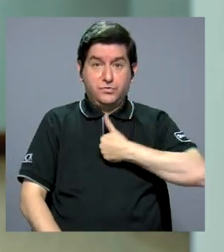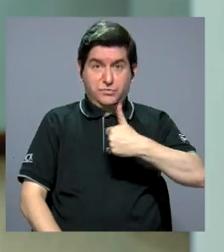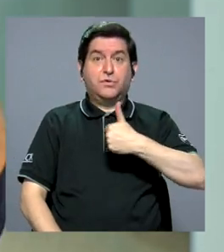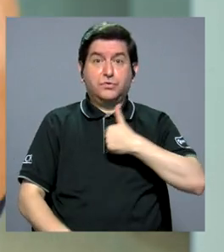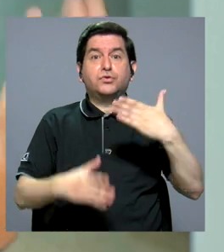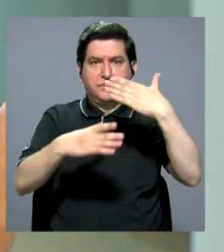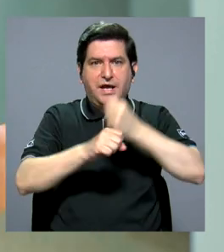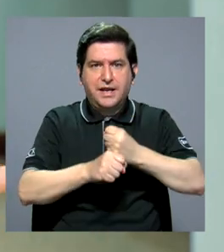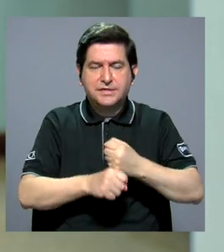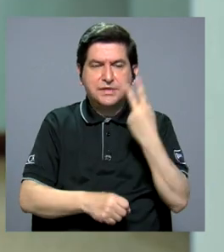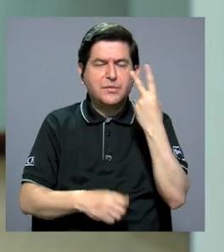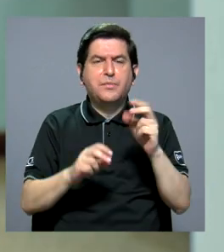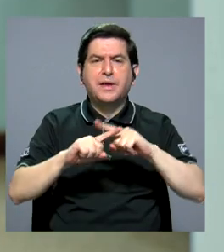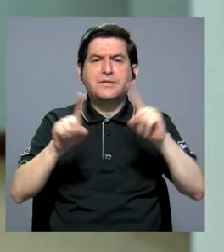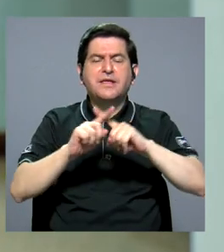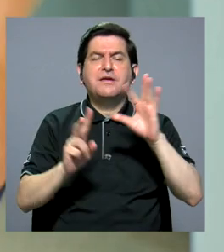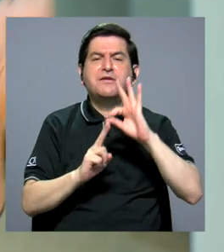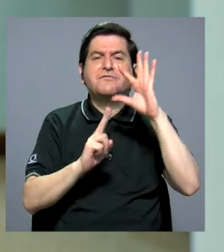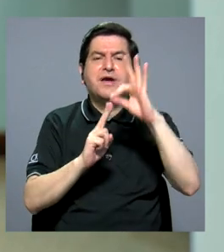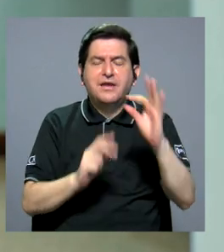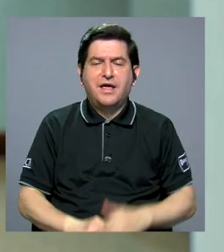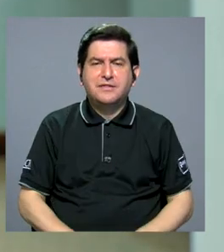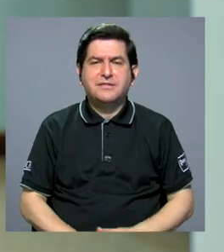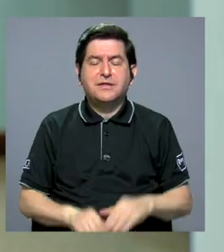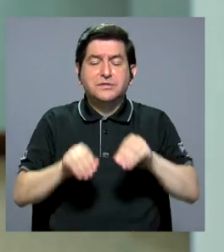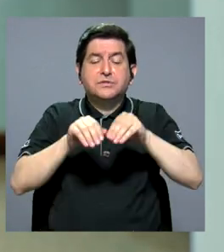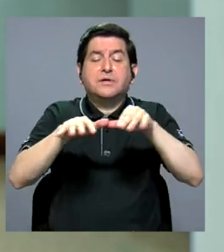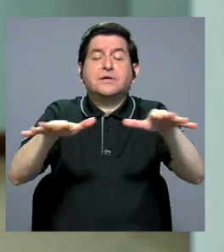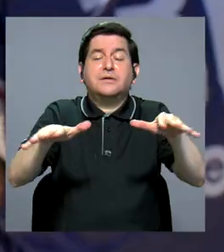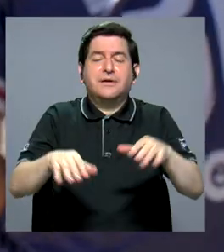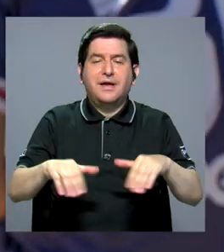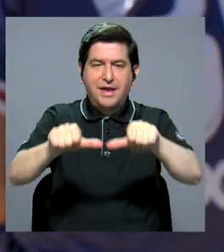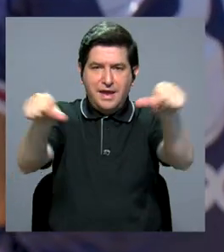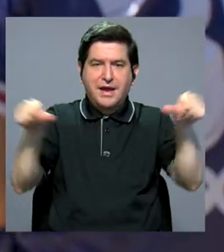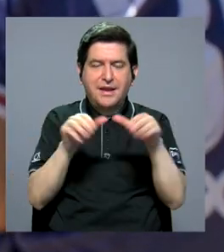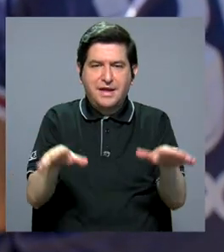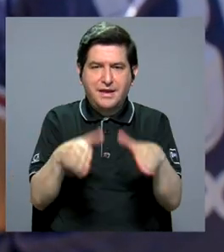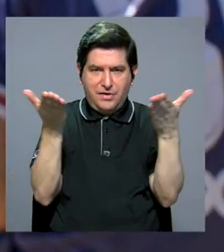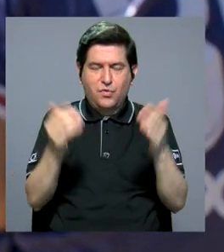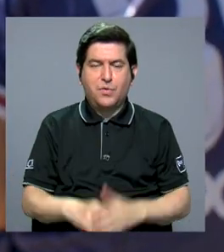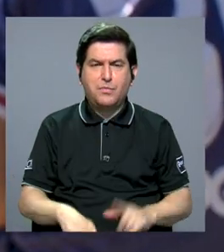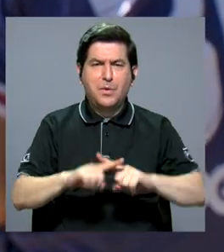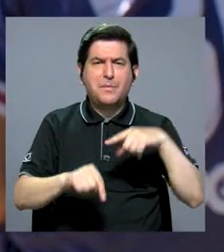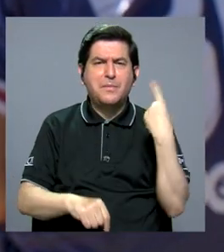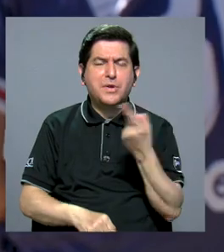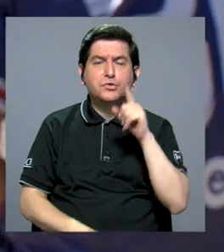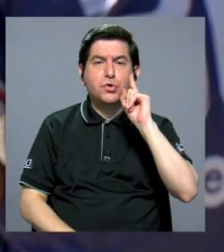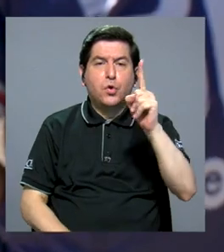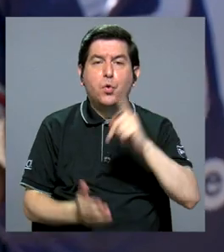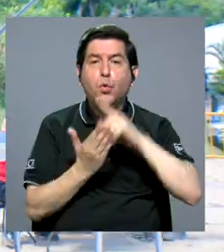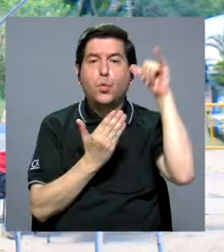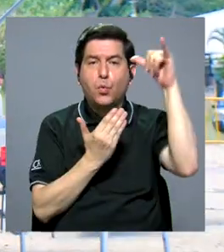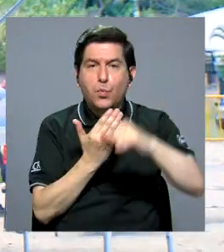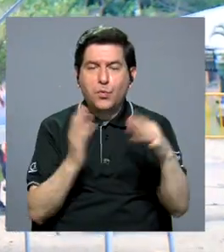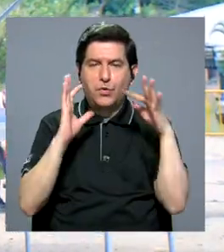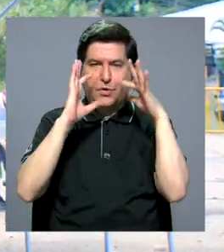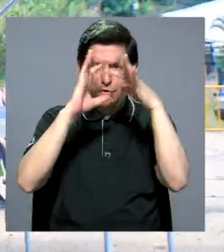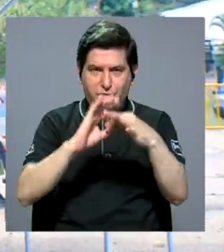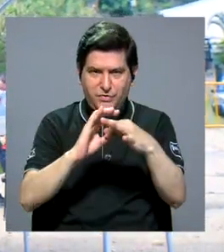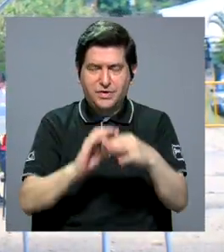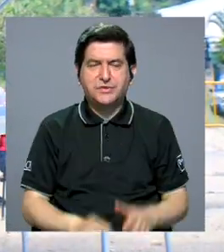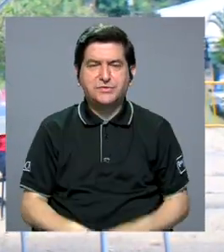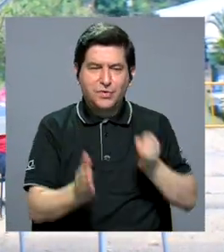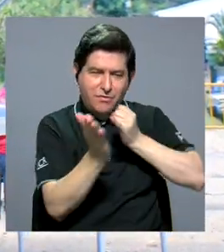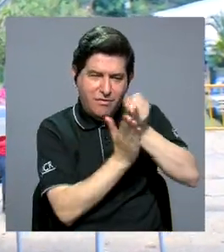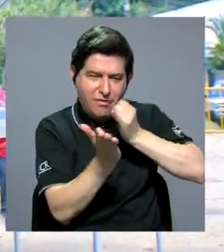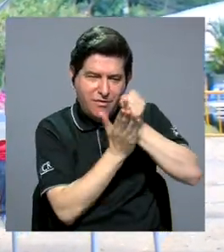ver todas las posibilidades que hay como nos podemos extender en ese campo. Pero este es tan solo uno de los proyectos relacionados con